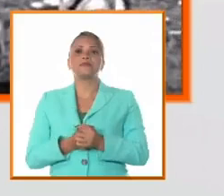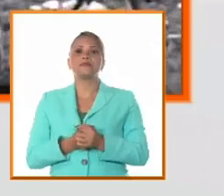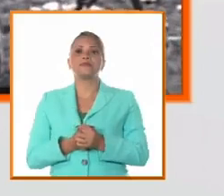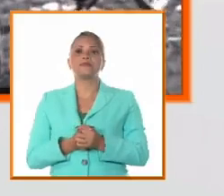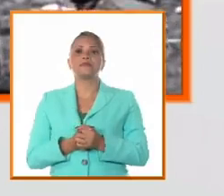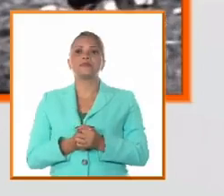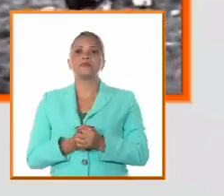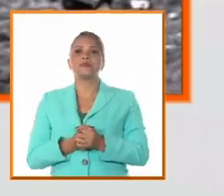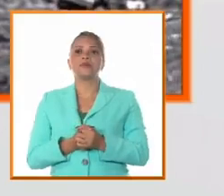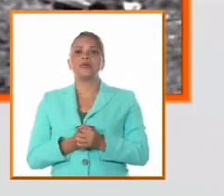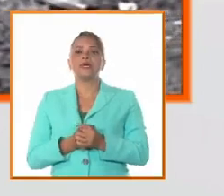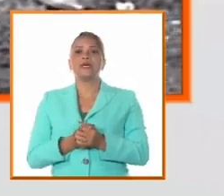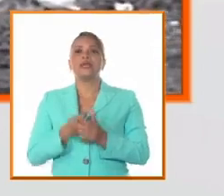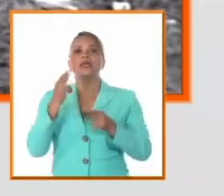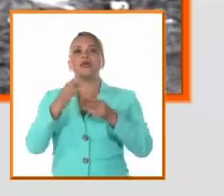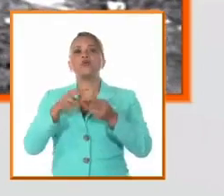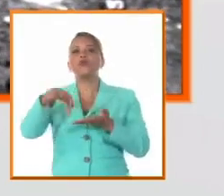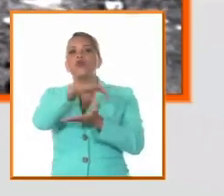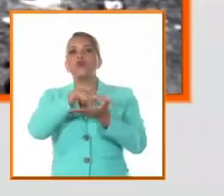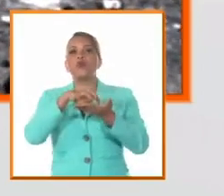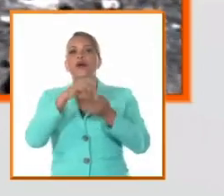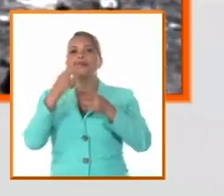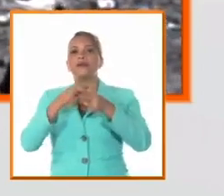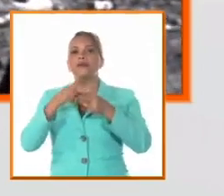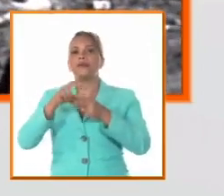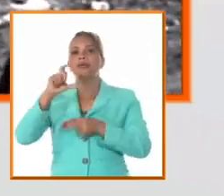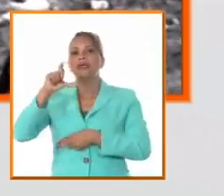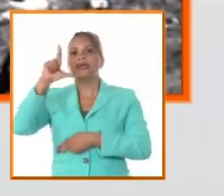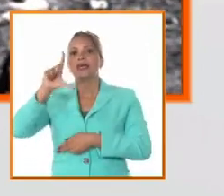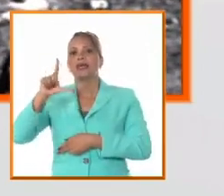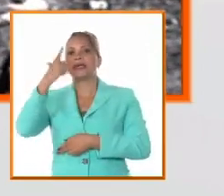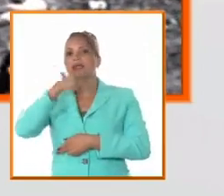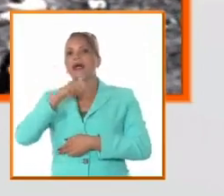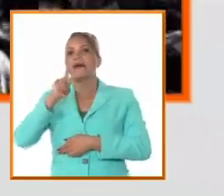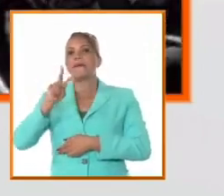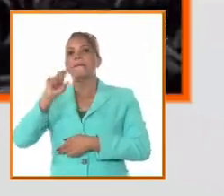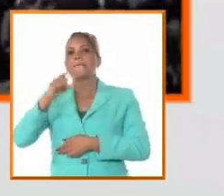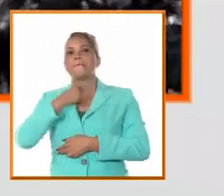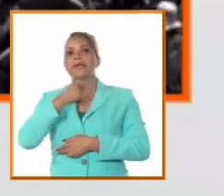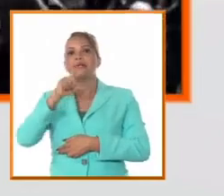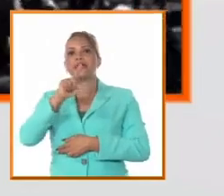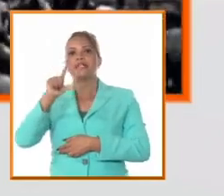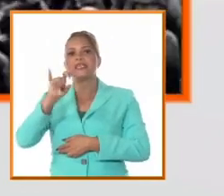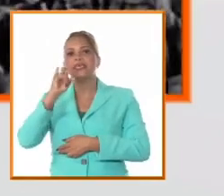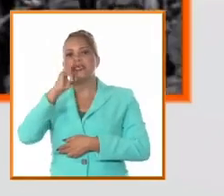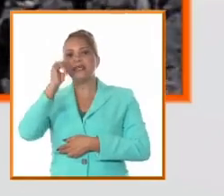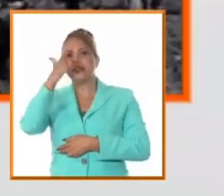las clavellinas pero un alzamiento en el cual hay varias tendencias